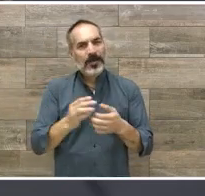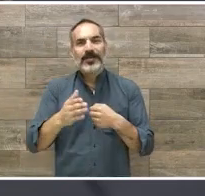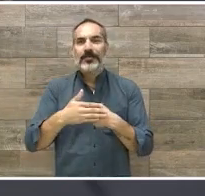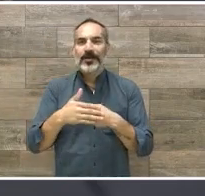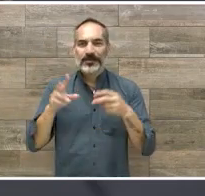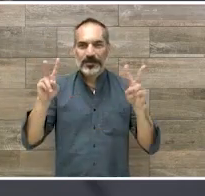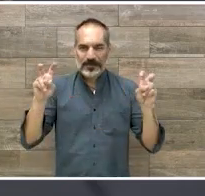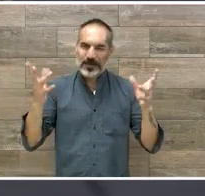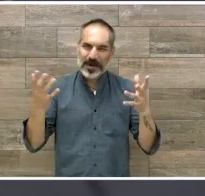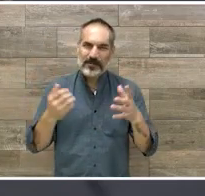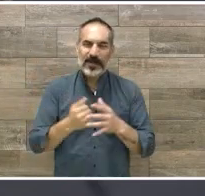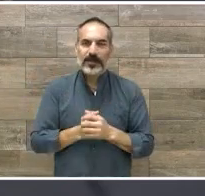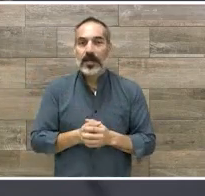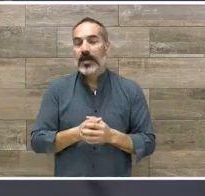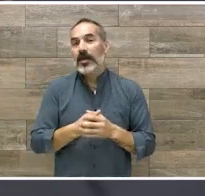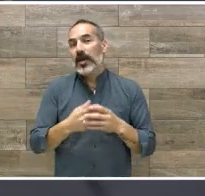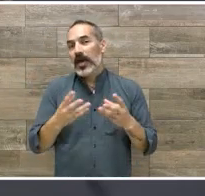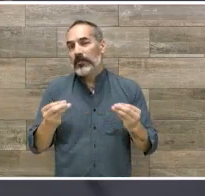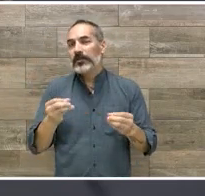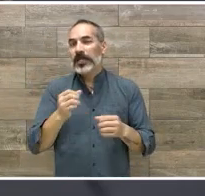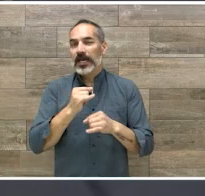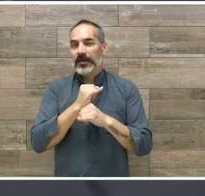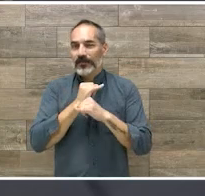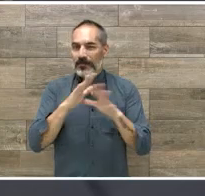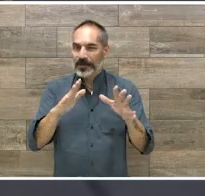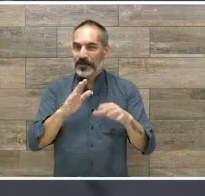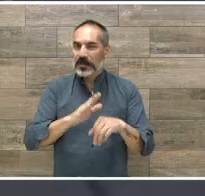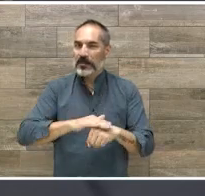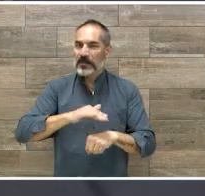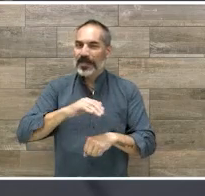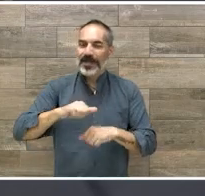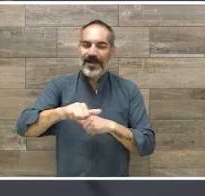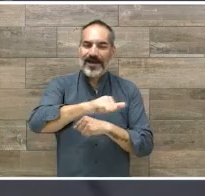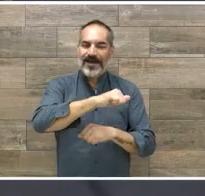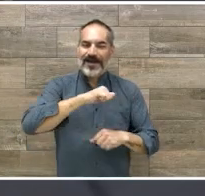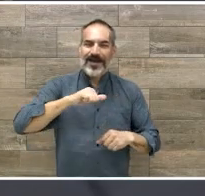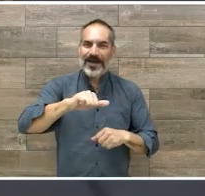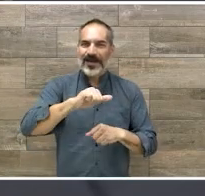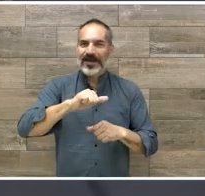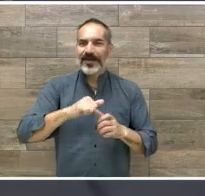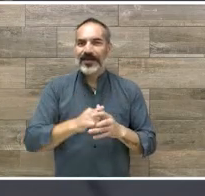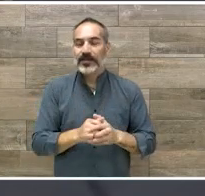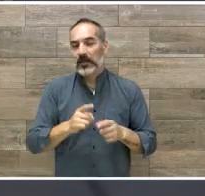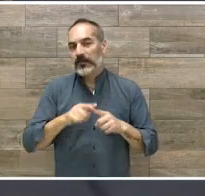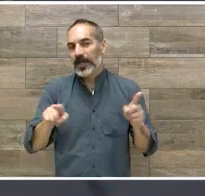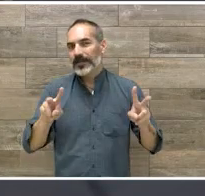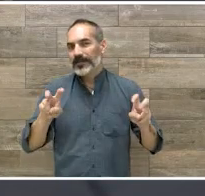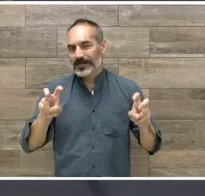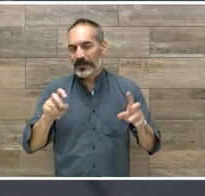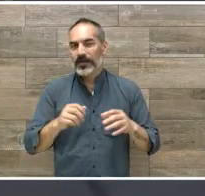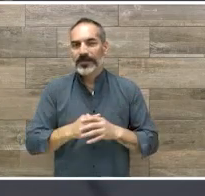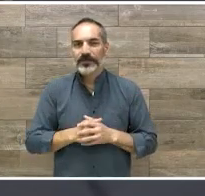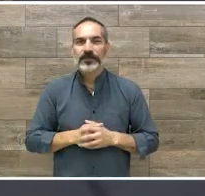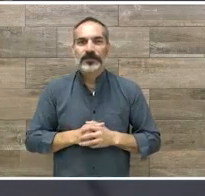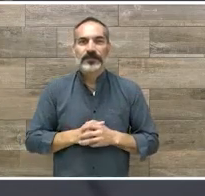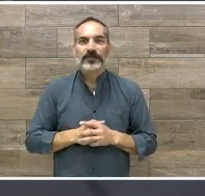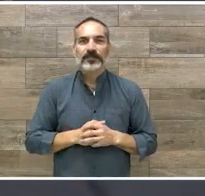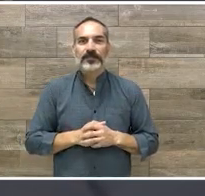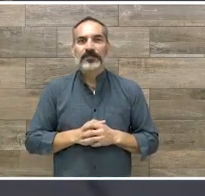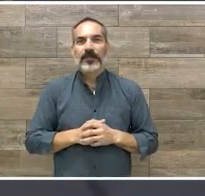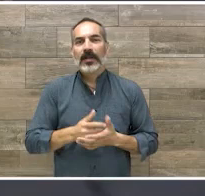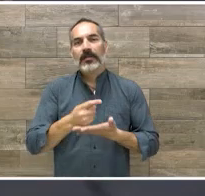programas hay muchísima tela de donde cortar muchísimas áreas que tienen que ver con diferentes temas de pues